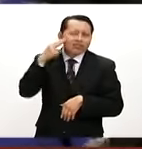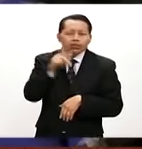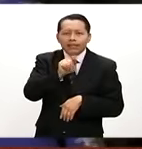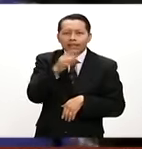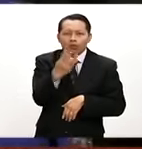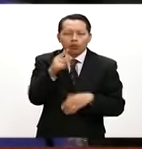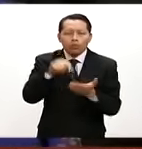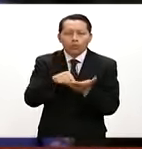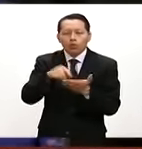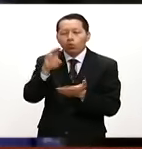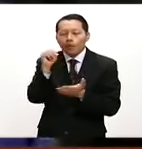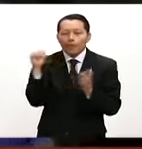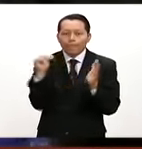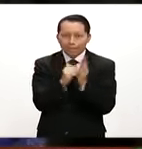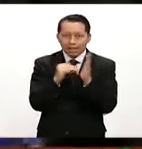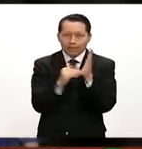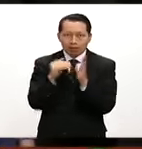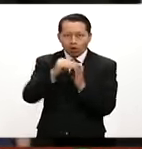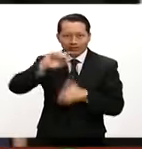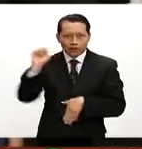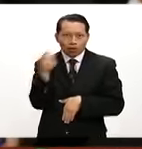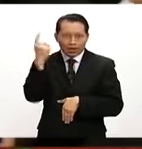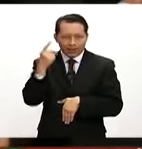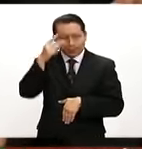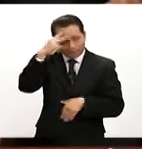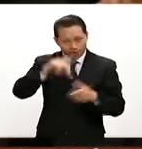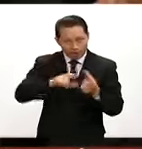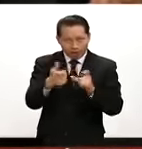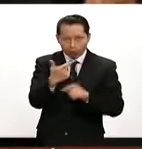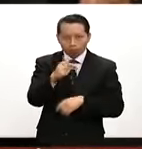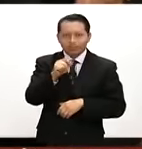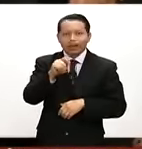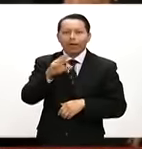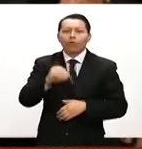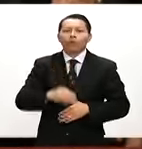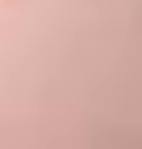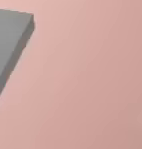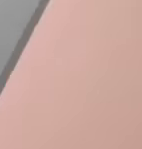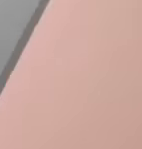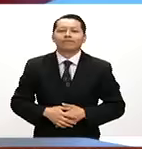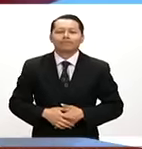.9 mil millones de dólares. Para México al Día, Gustavo Castillo.